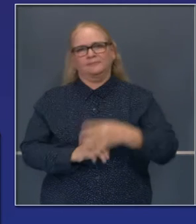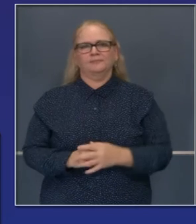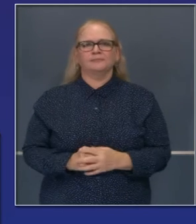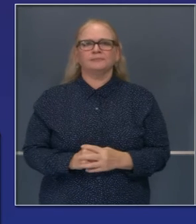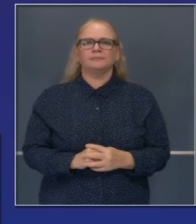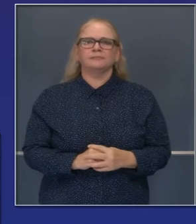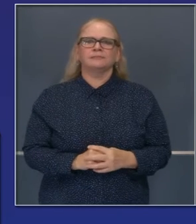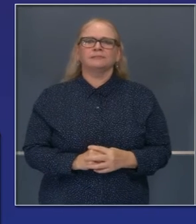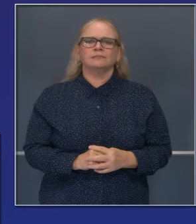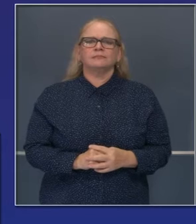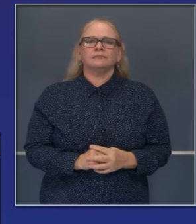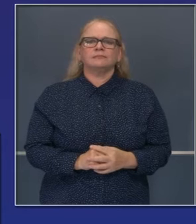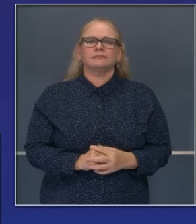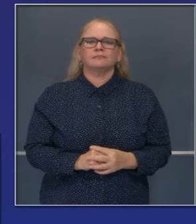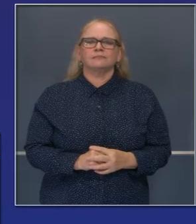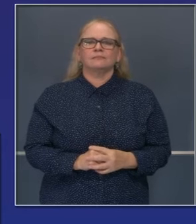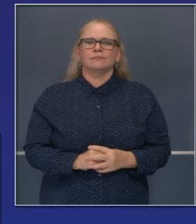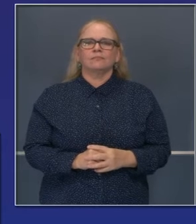metódico, pero no lento,